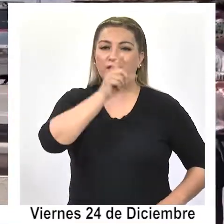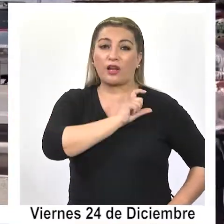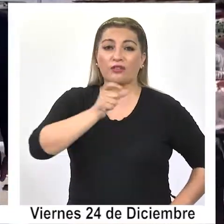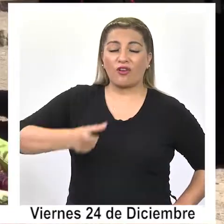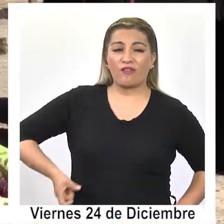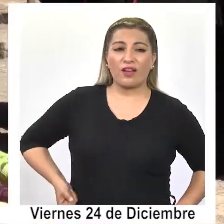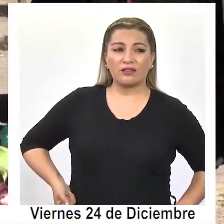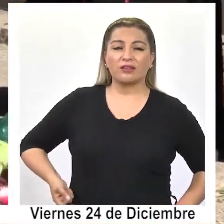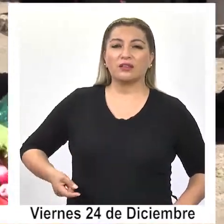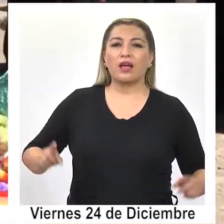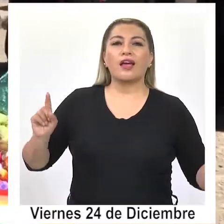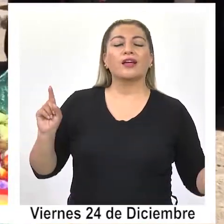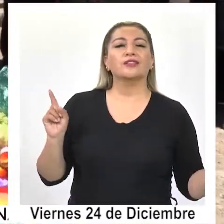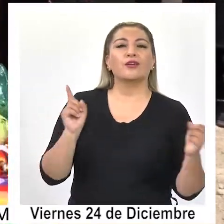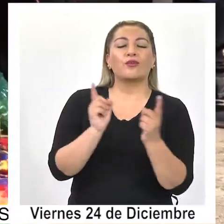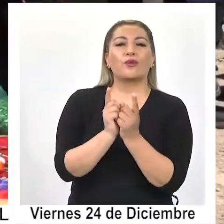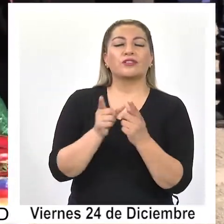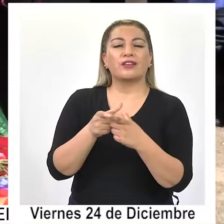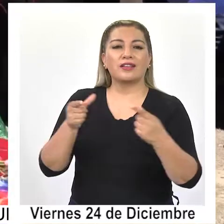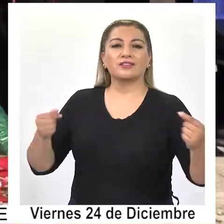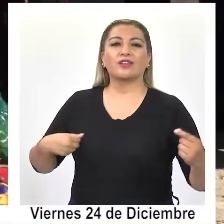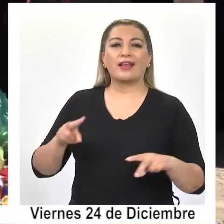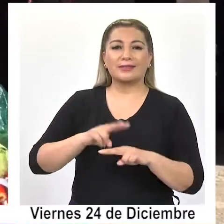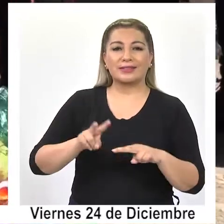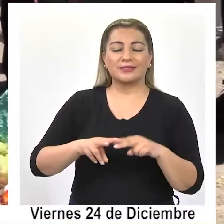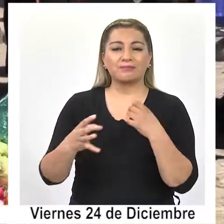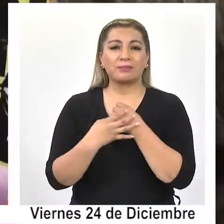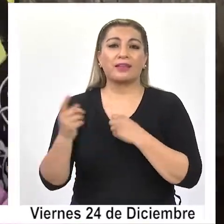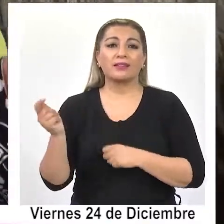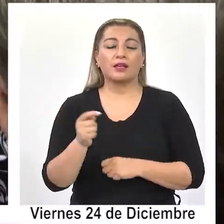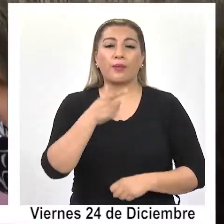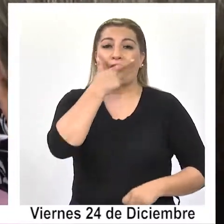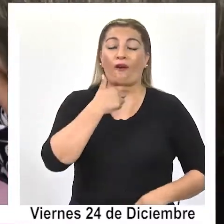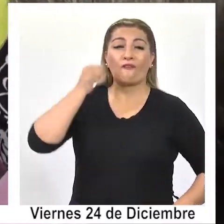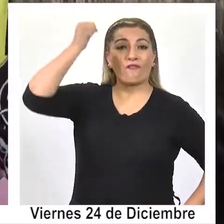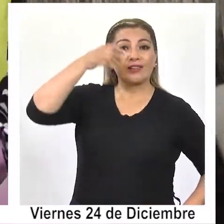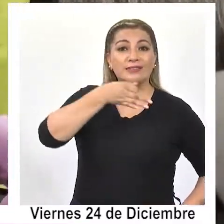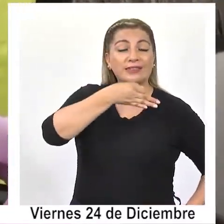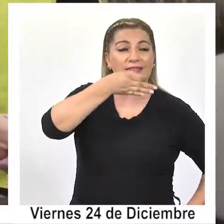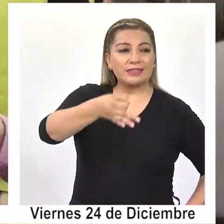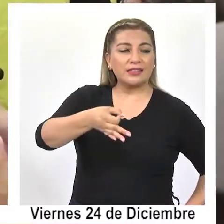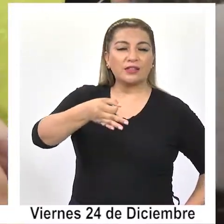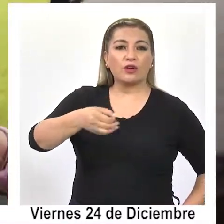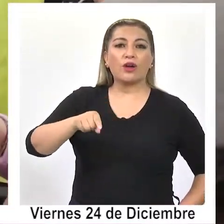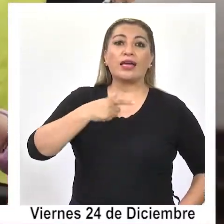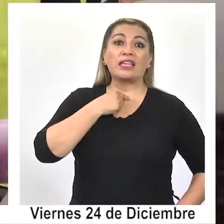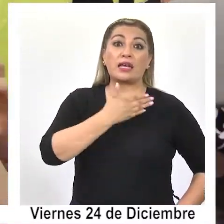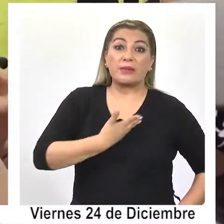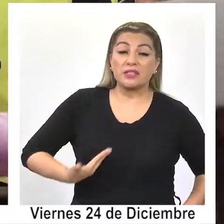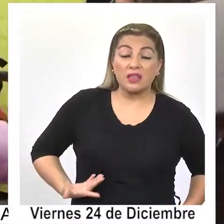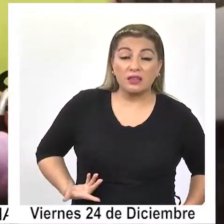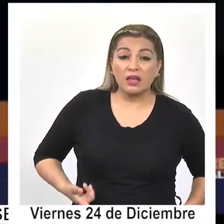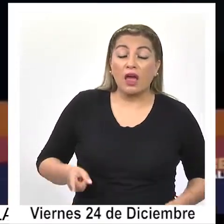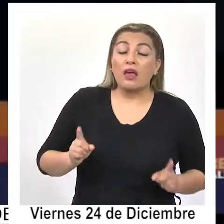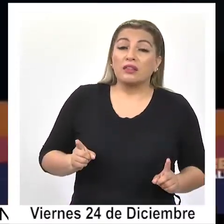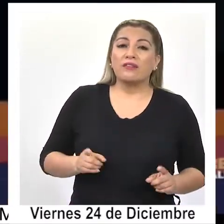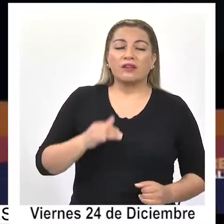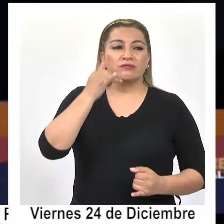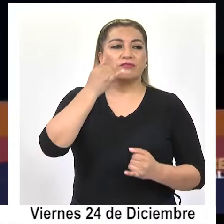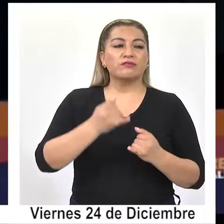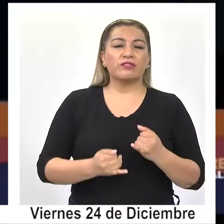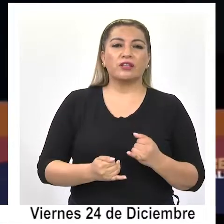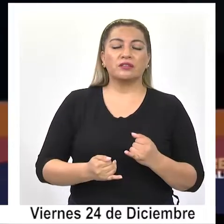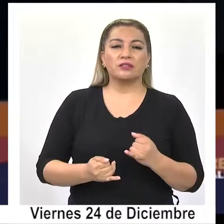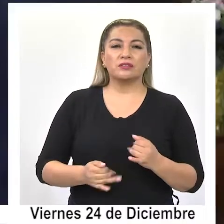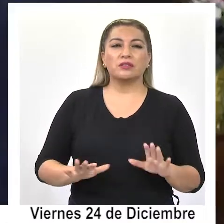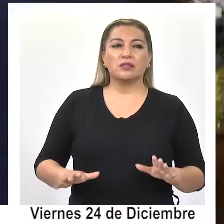regionales en el encuentro nacional realizado en Tarapacá, Boric dijo que de llegar a ser presidente debiera terminar su